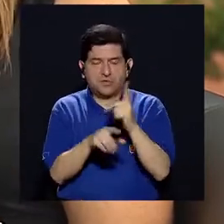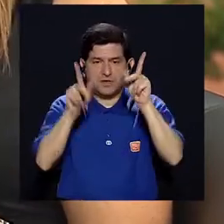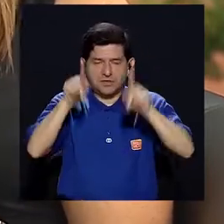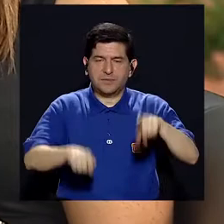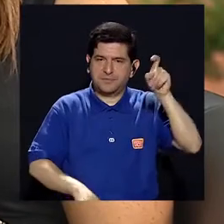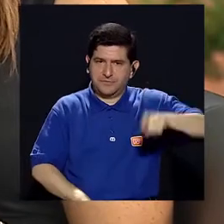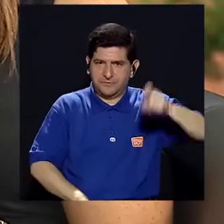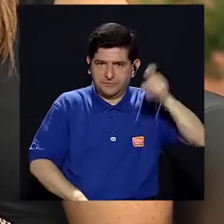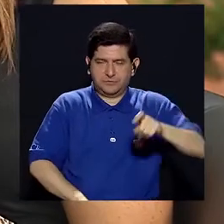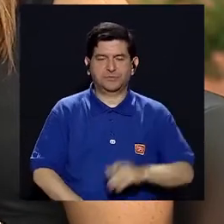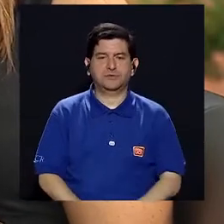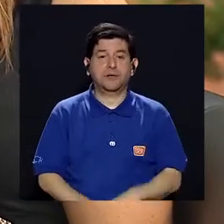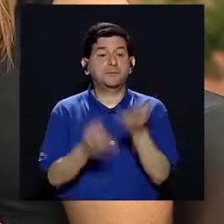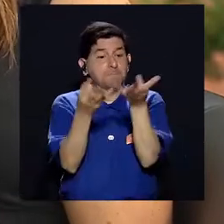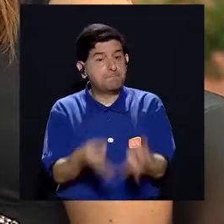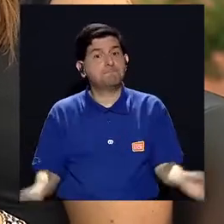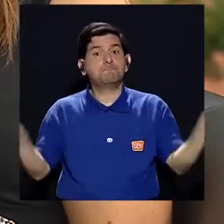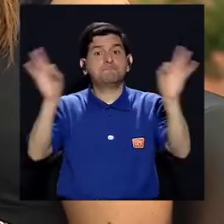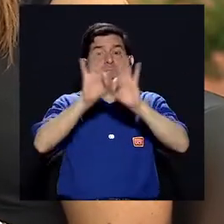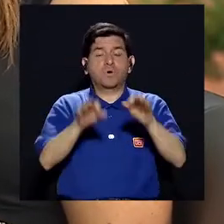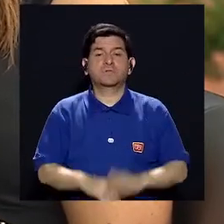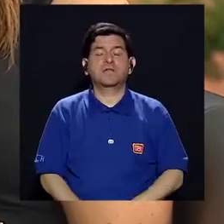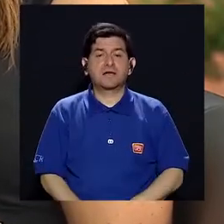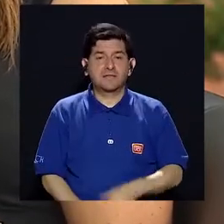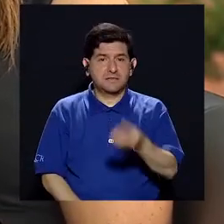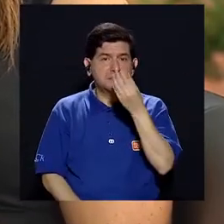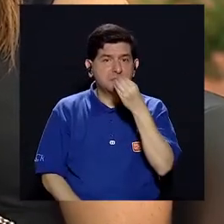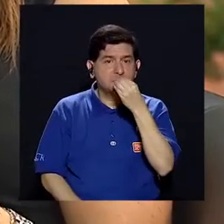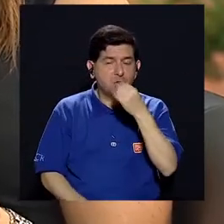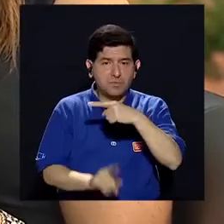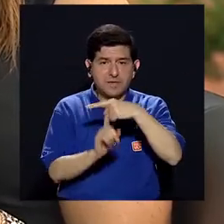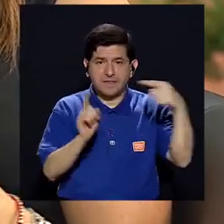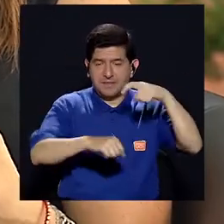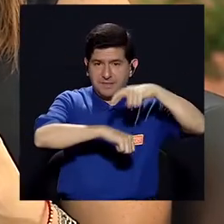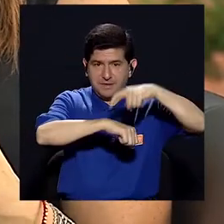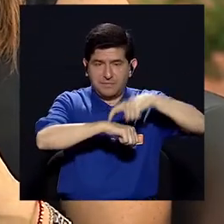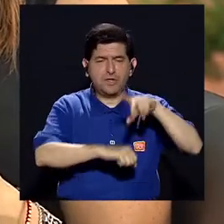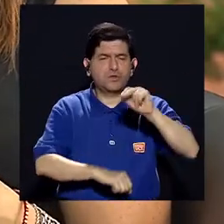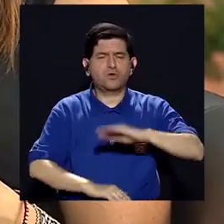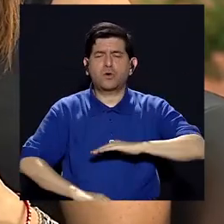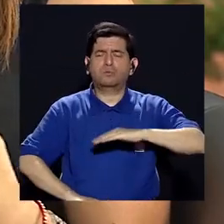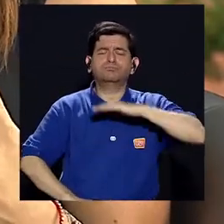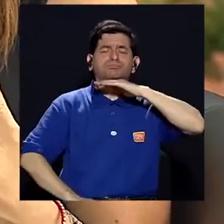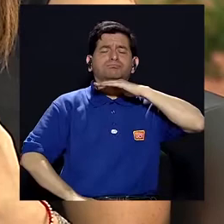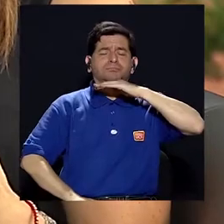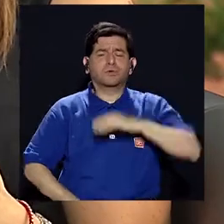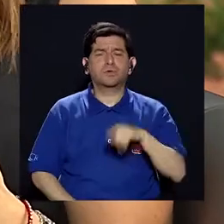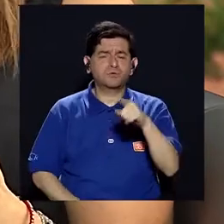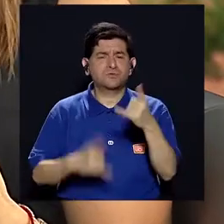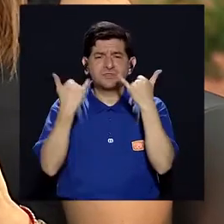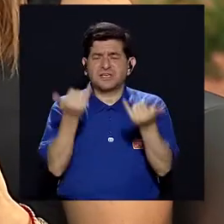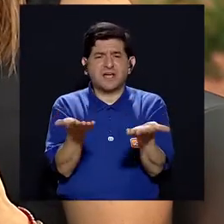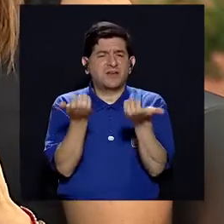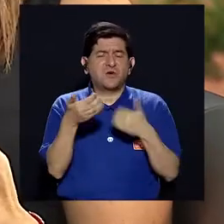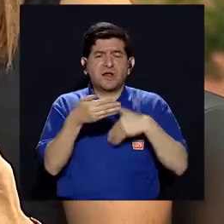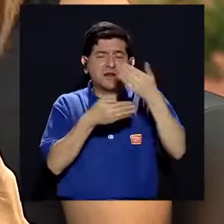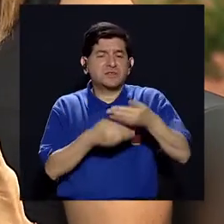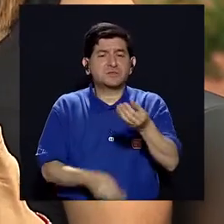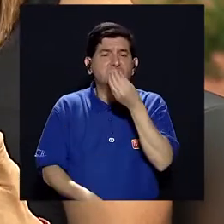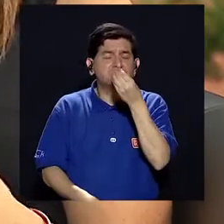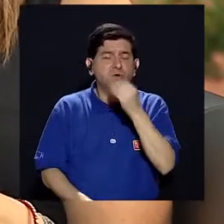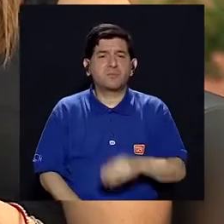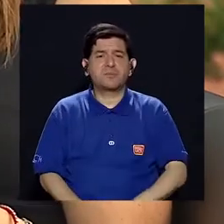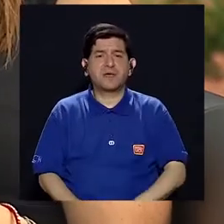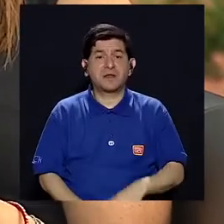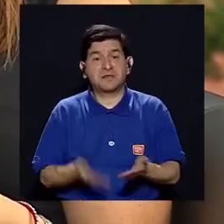adecuado para lo que esa persona necesita. Sí es importante que la merienda no nos tiene que causar como una saciedad que usted llegue al almuerzo o a la cena y que ya no